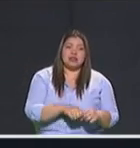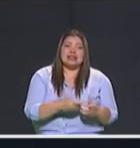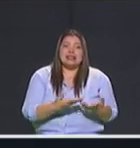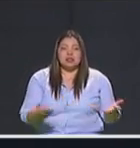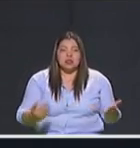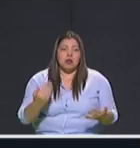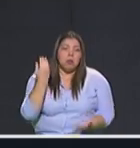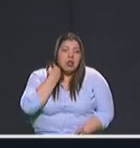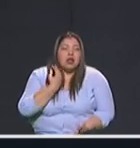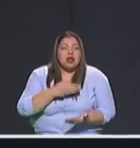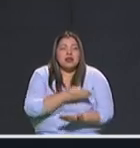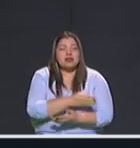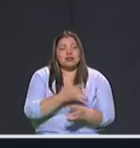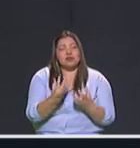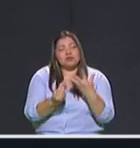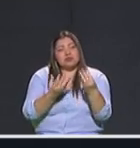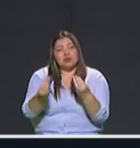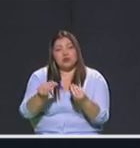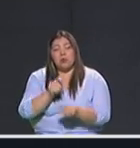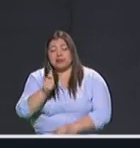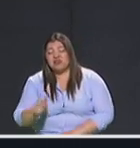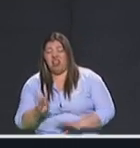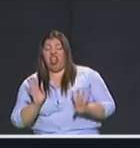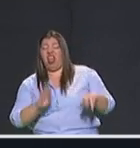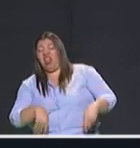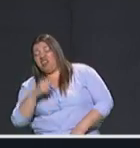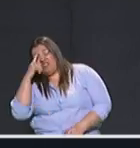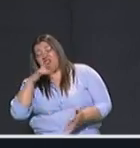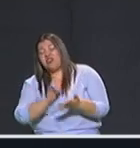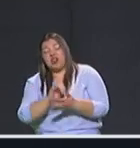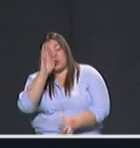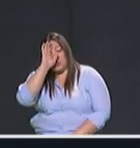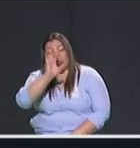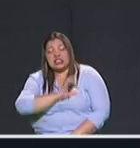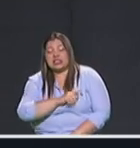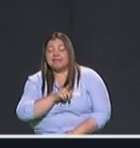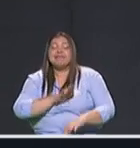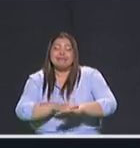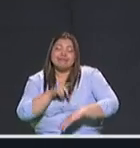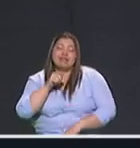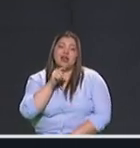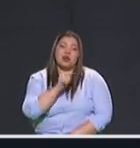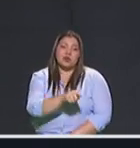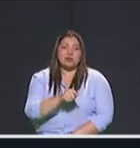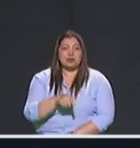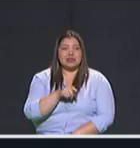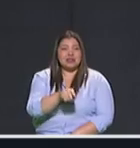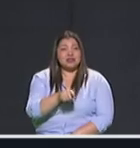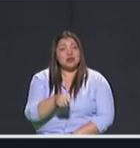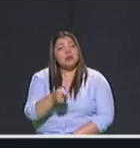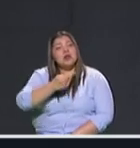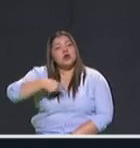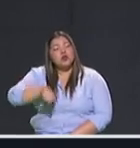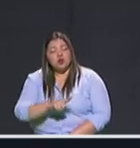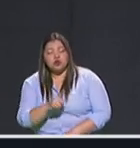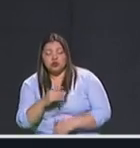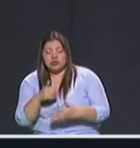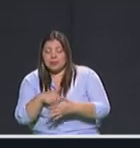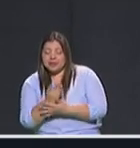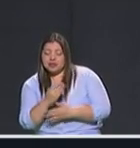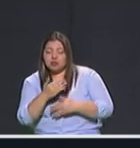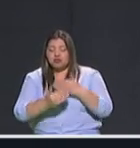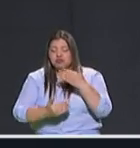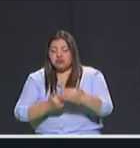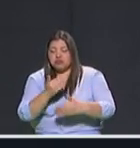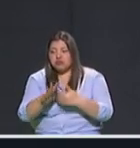pasar a la institución. Eso pierde total credibilidad a la institución por unos pocos casos. Por fortuna, son excepcionales. Bueno, entonces tenemos que empezar desde el reclutamiento